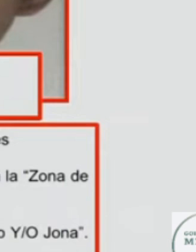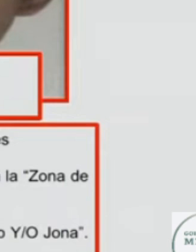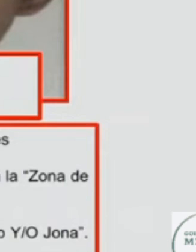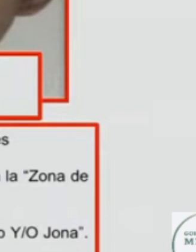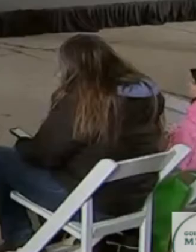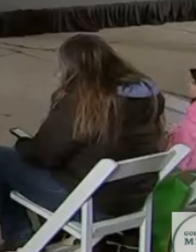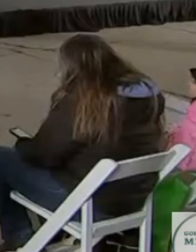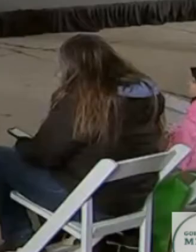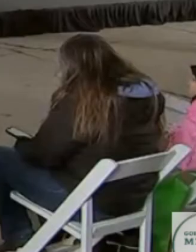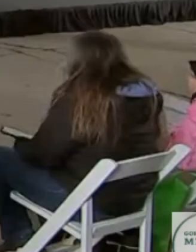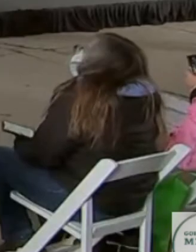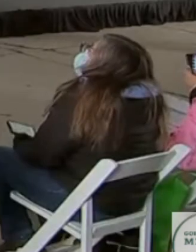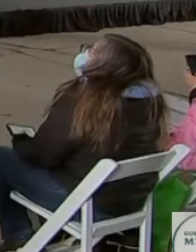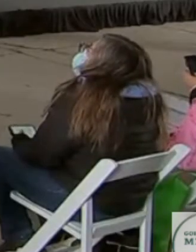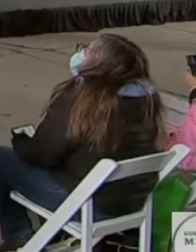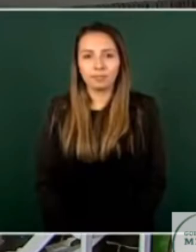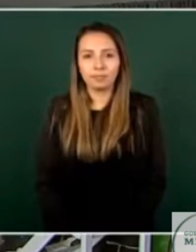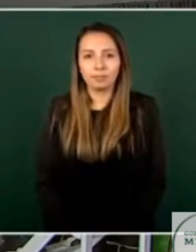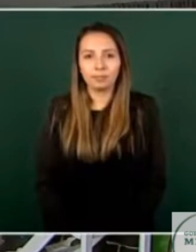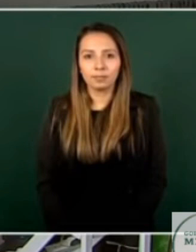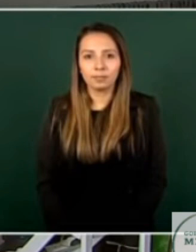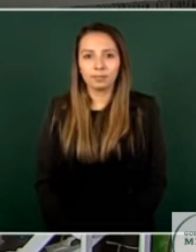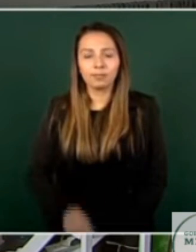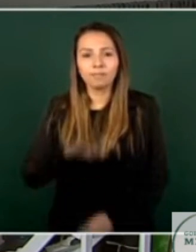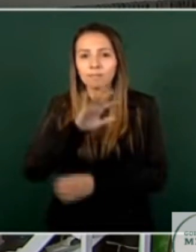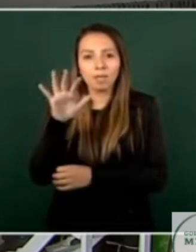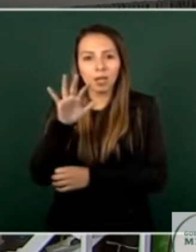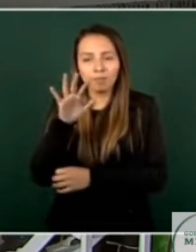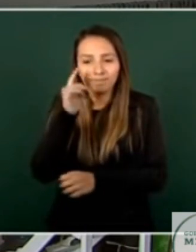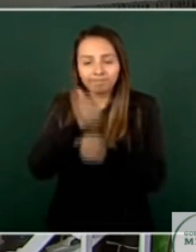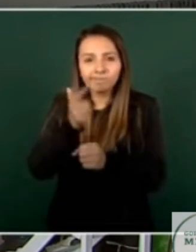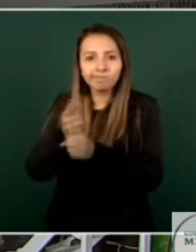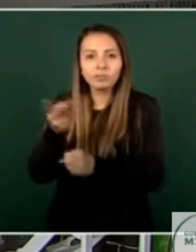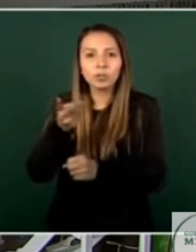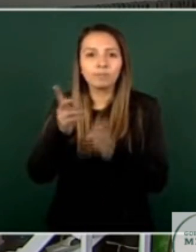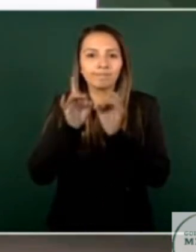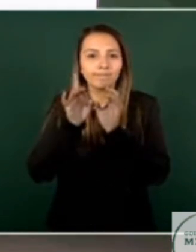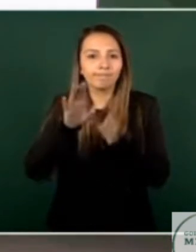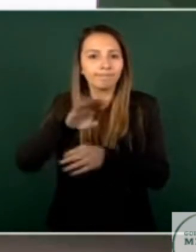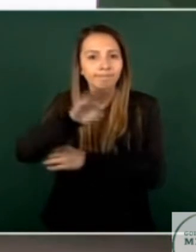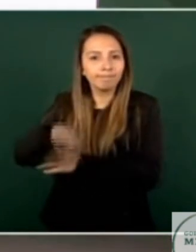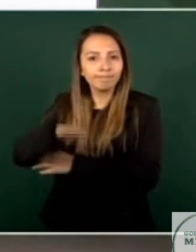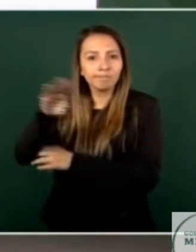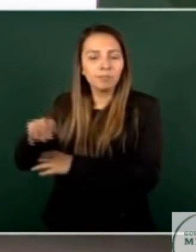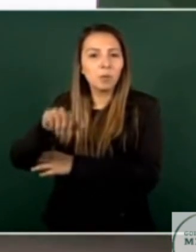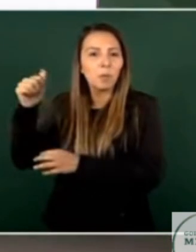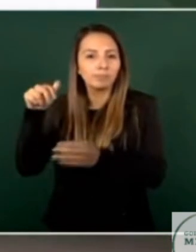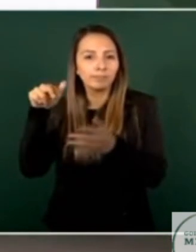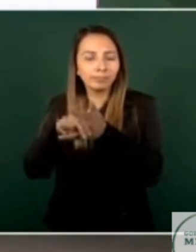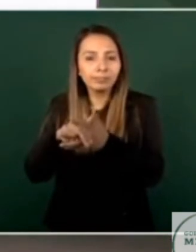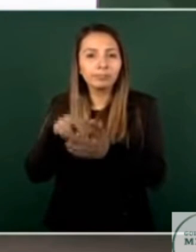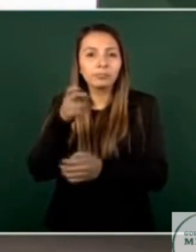identificados con todos los procedimientos periciales de tal suerte que los tanto el autor material como el autor